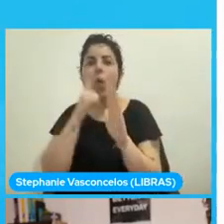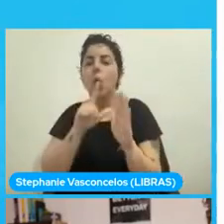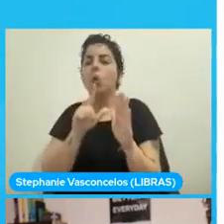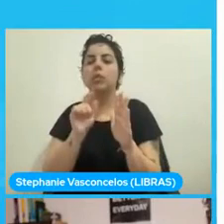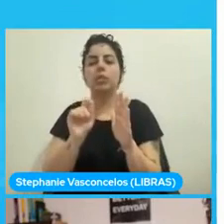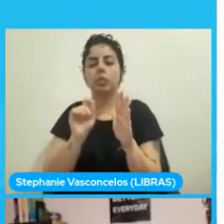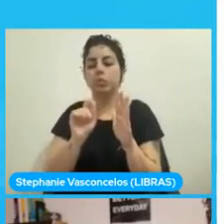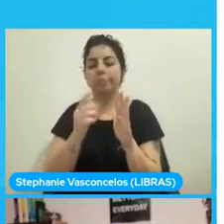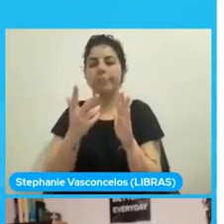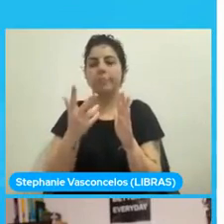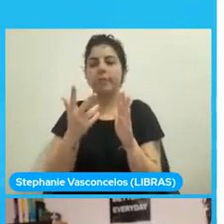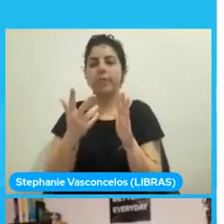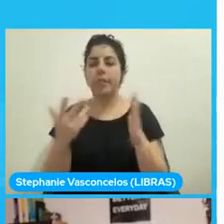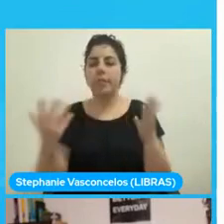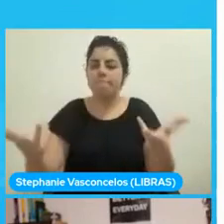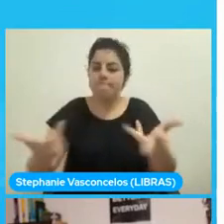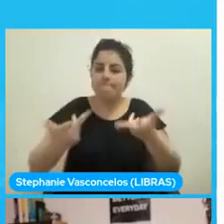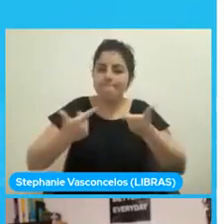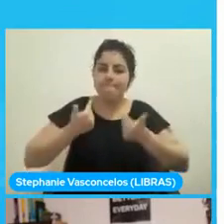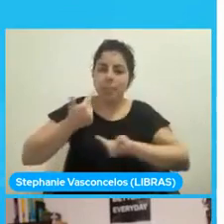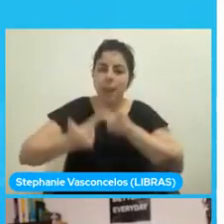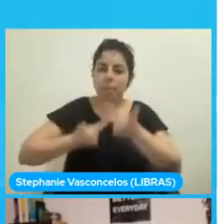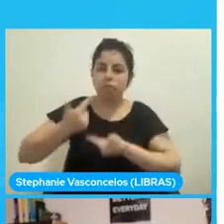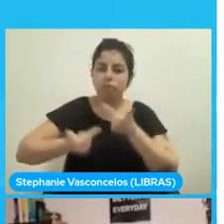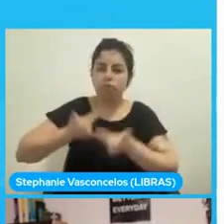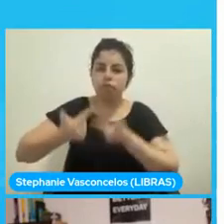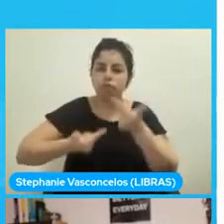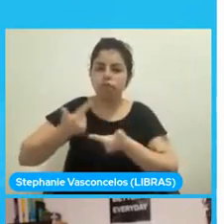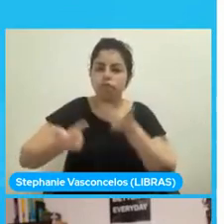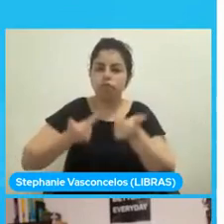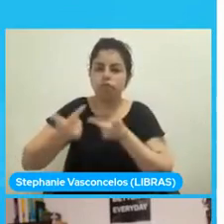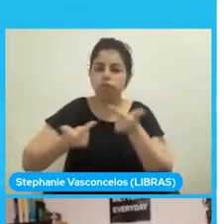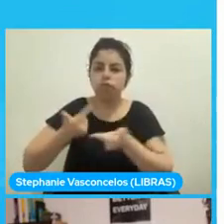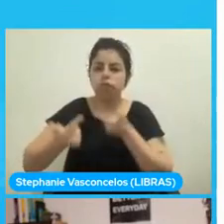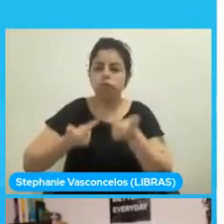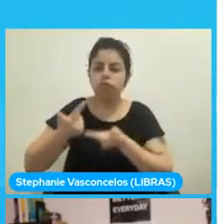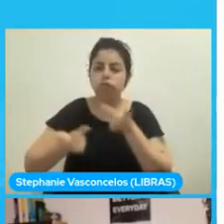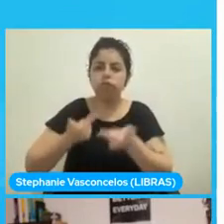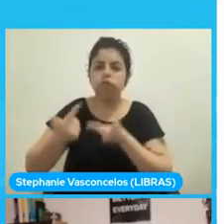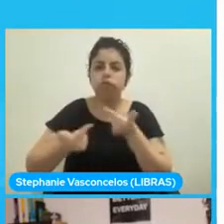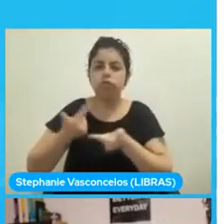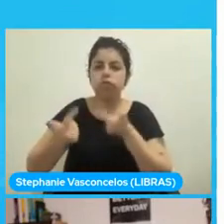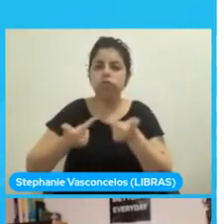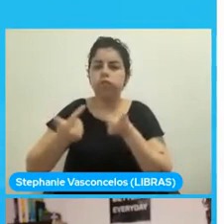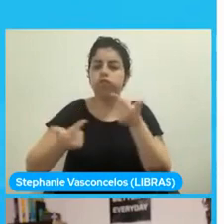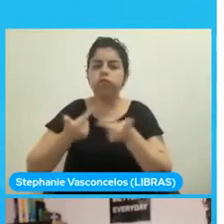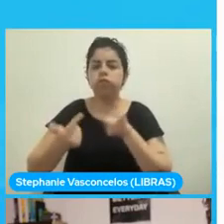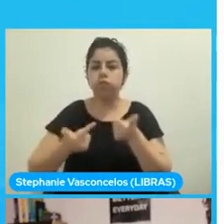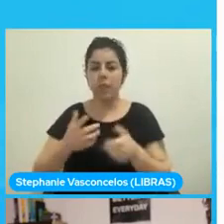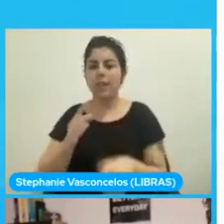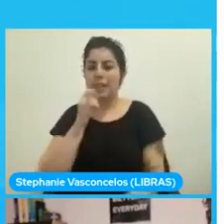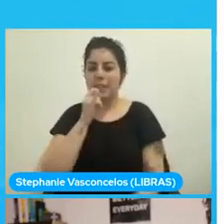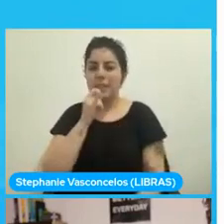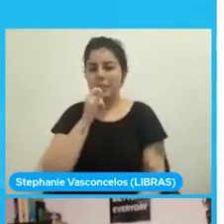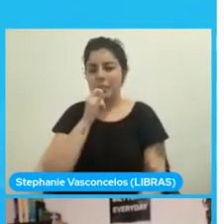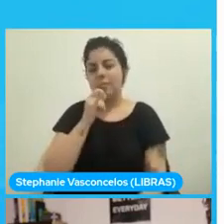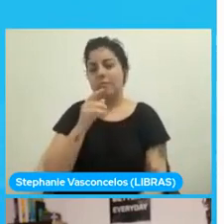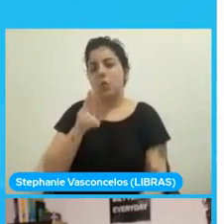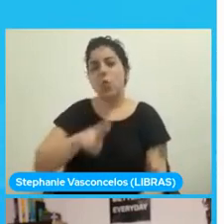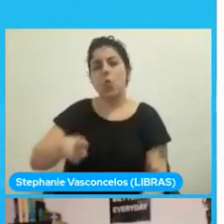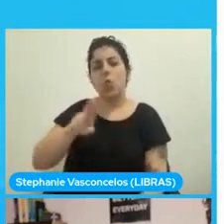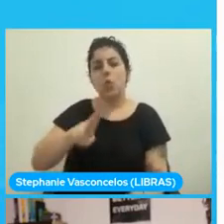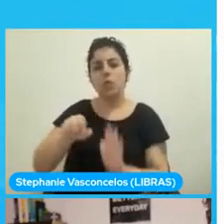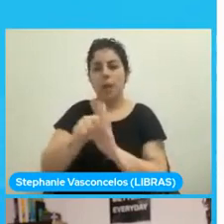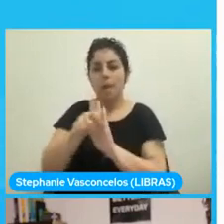performance en cuanto a rendimiento. El rendimiento en el uso de la aplicación